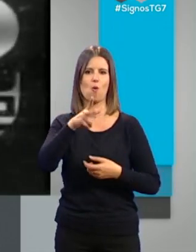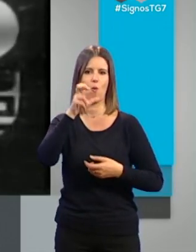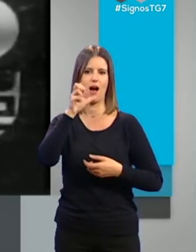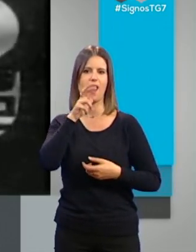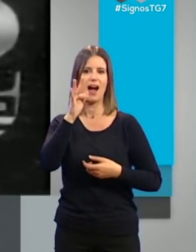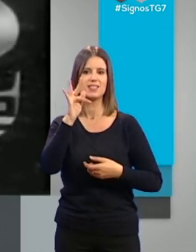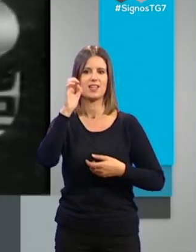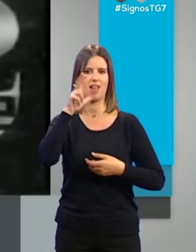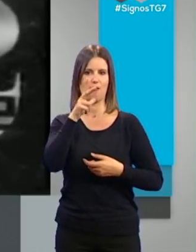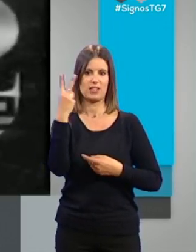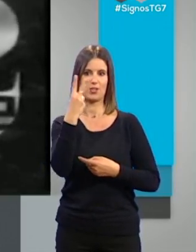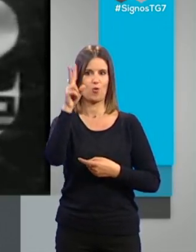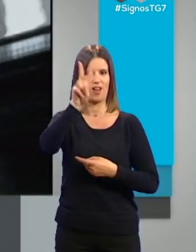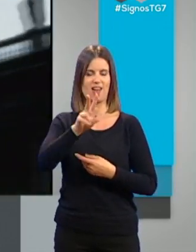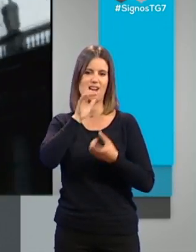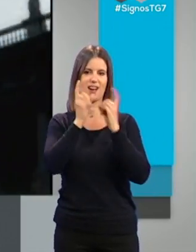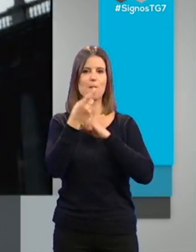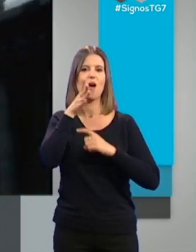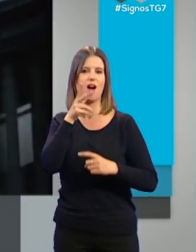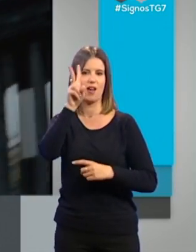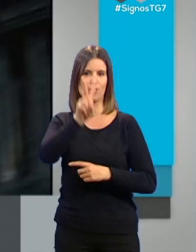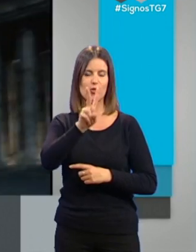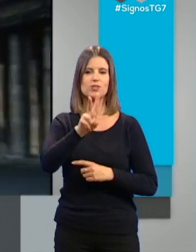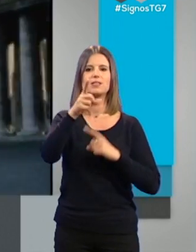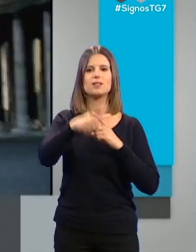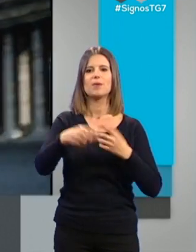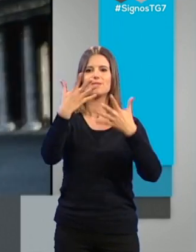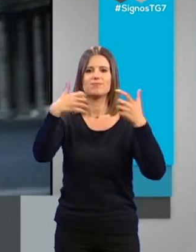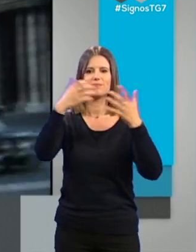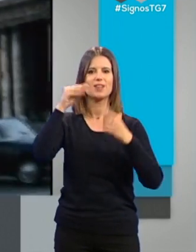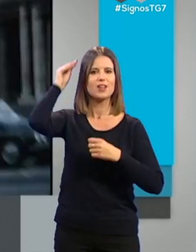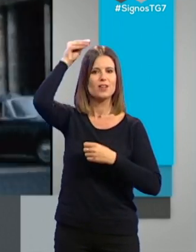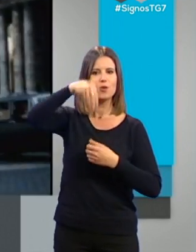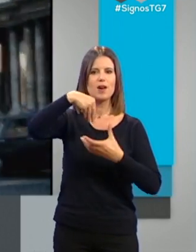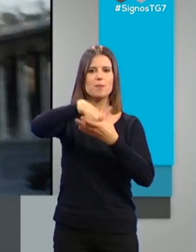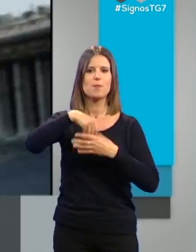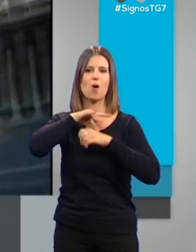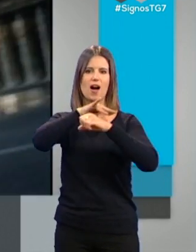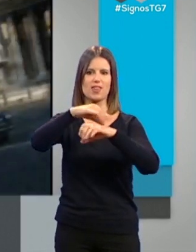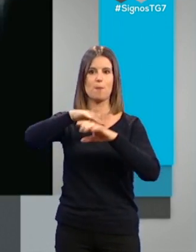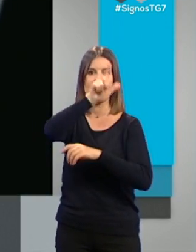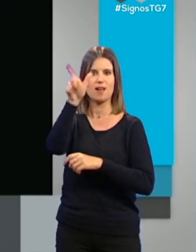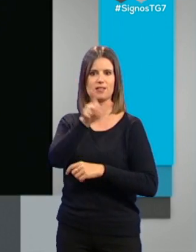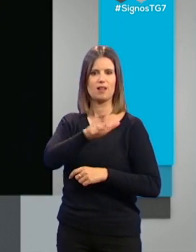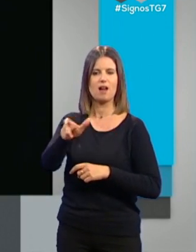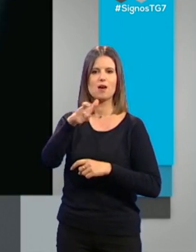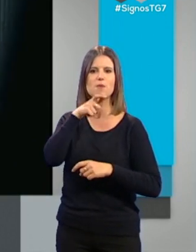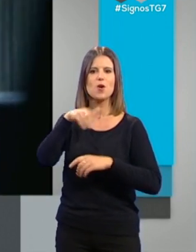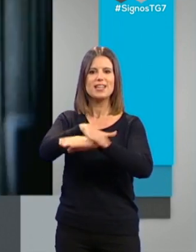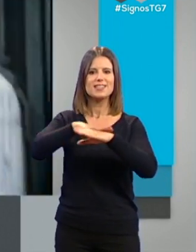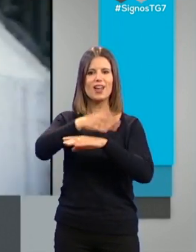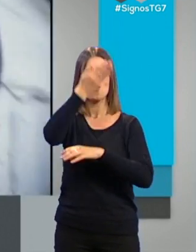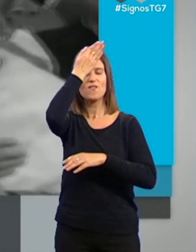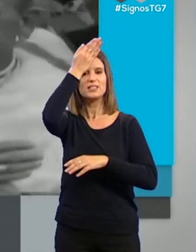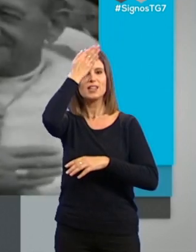la segunda cadena, ahora la dos. También estuvo en la redacción romana de la Agencia F para Italia y el Estado de la Ciudad del Vaticano